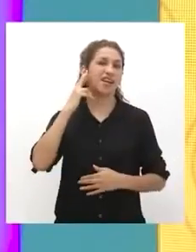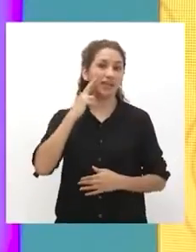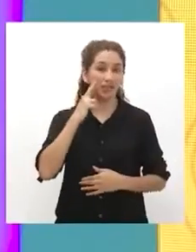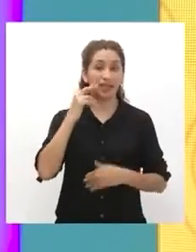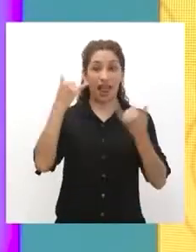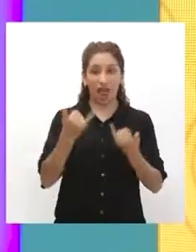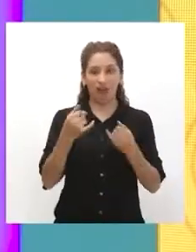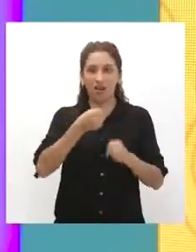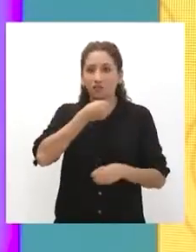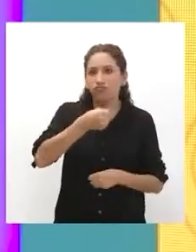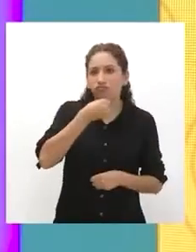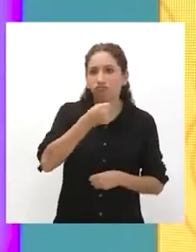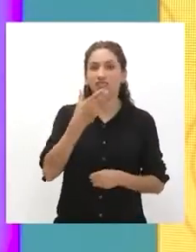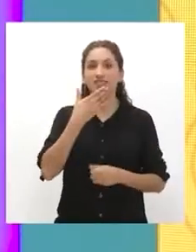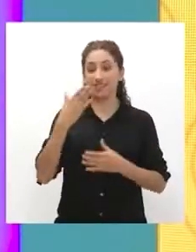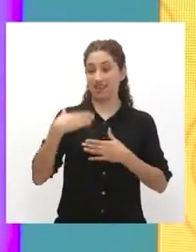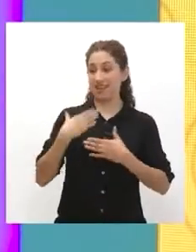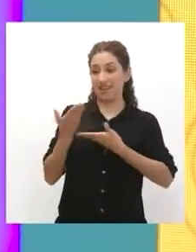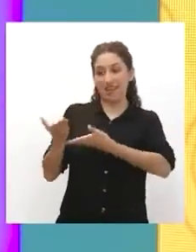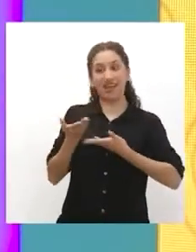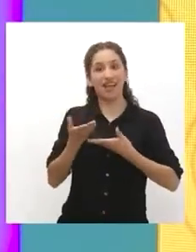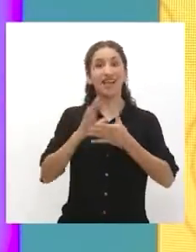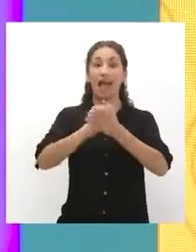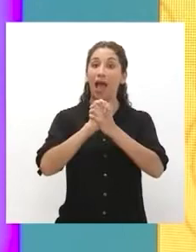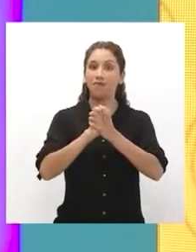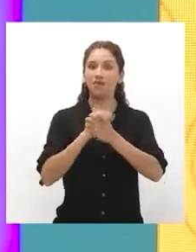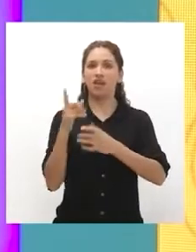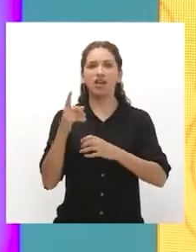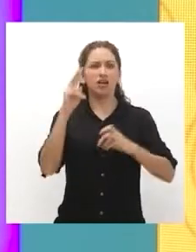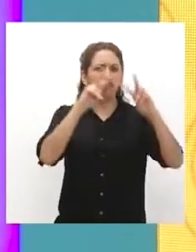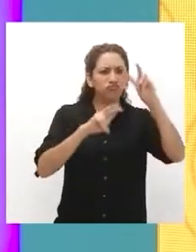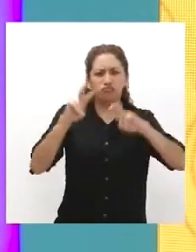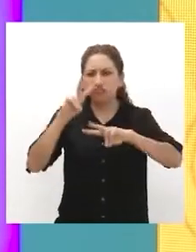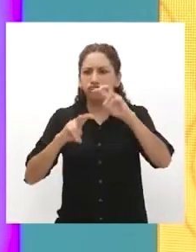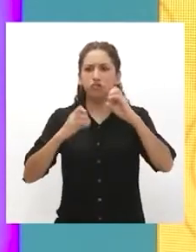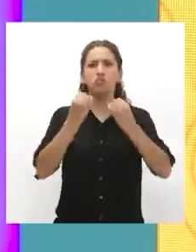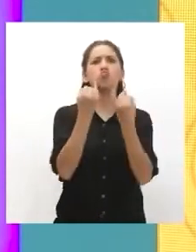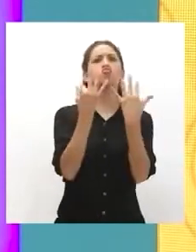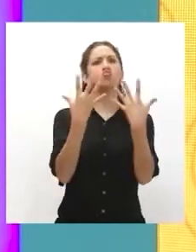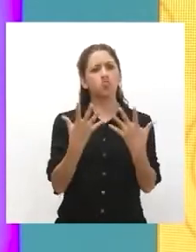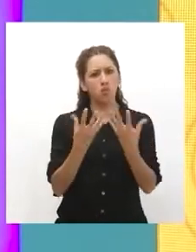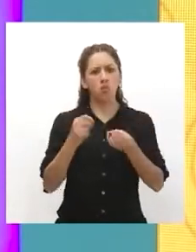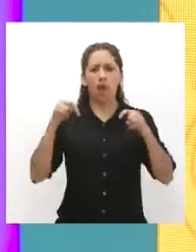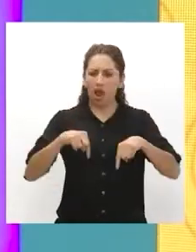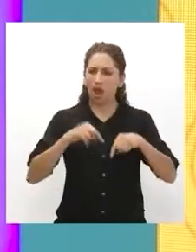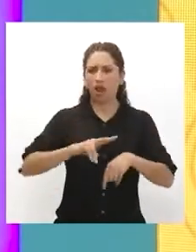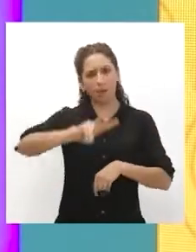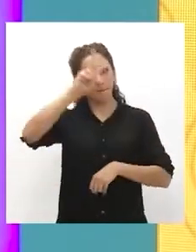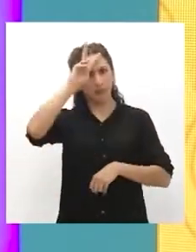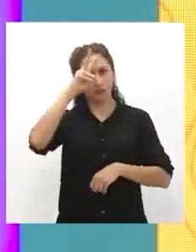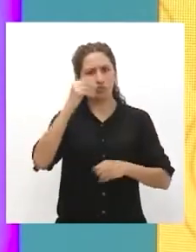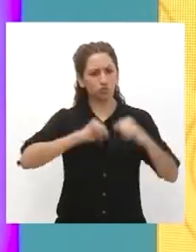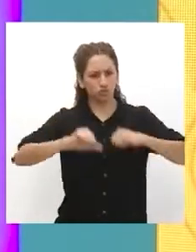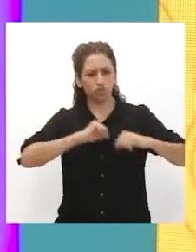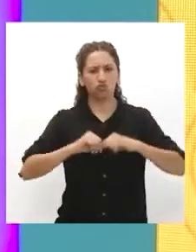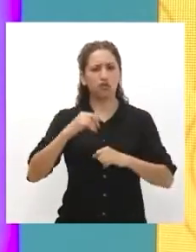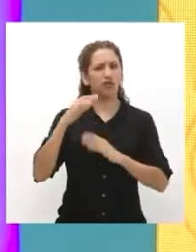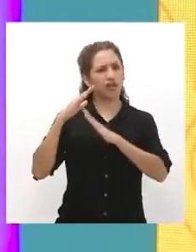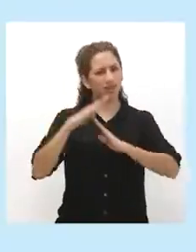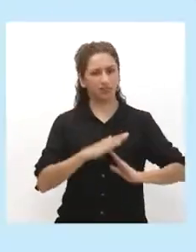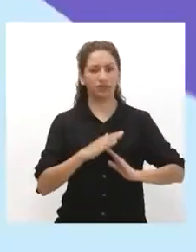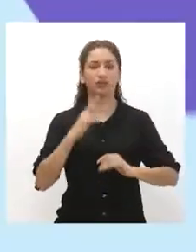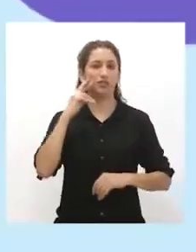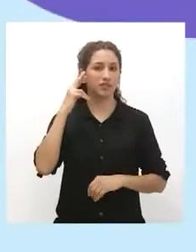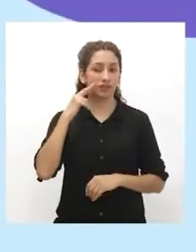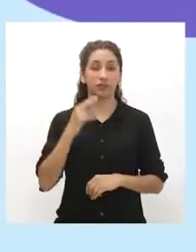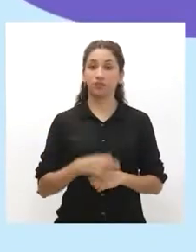para ustedes un reportaje hecho por un compañero quien explora las cifras de la discriminación étnico-racial en el país. Vamos a verlo.